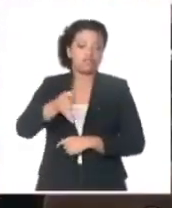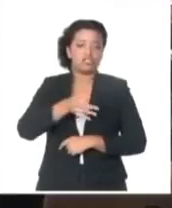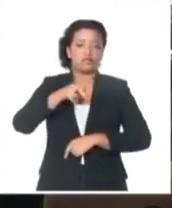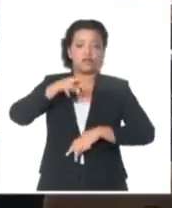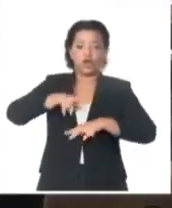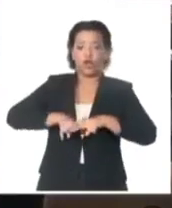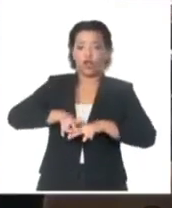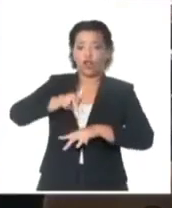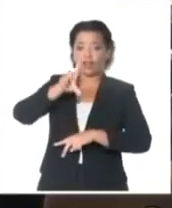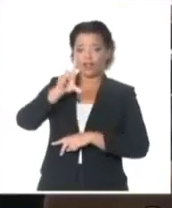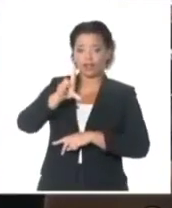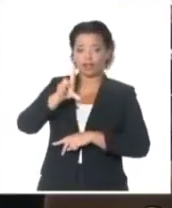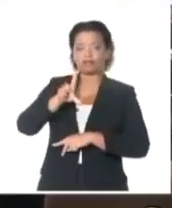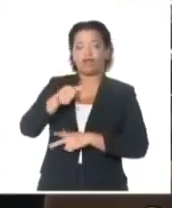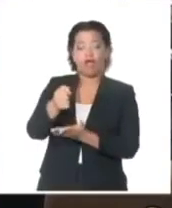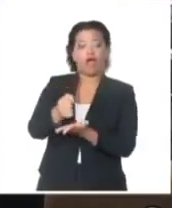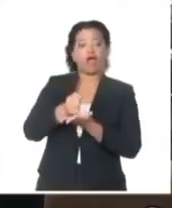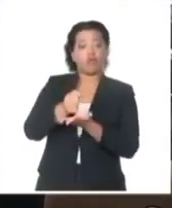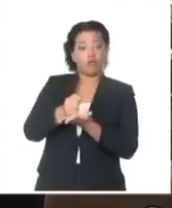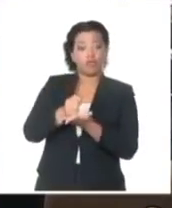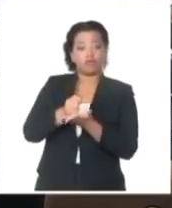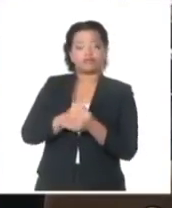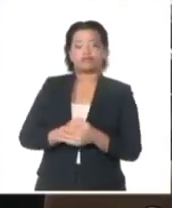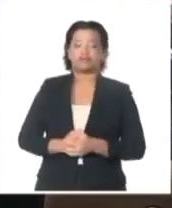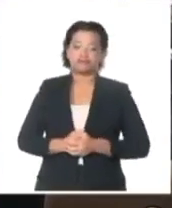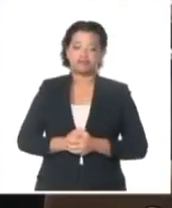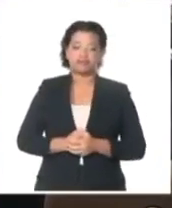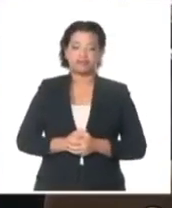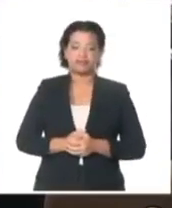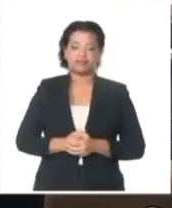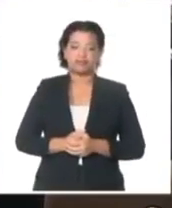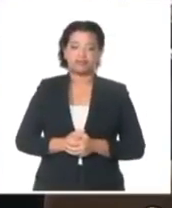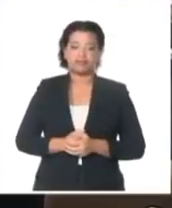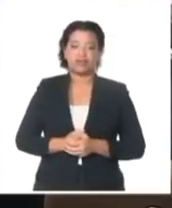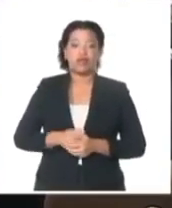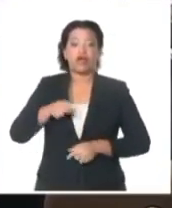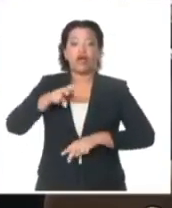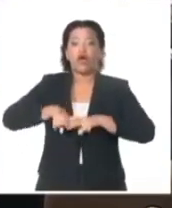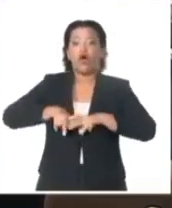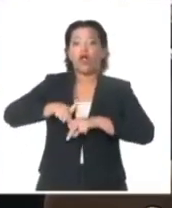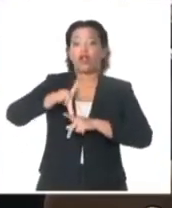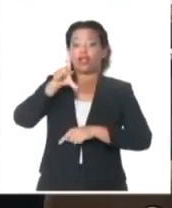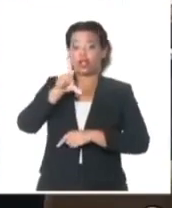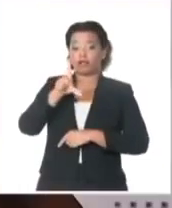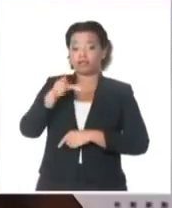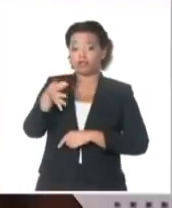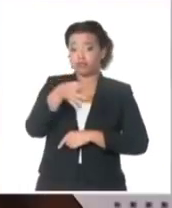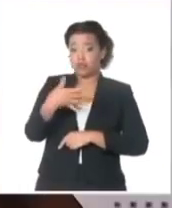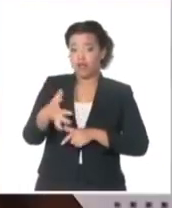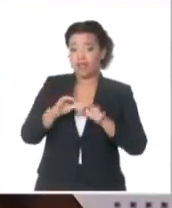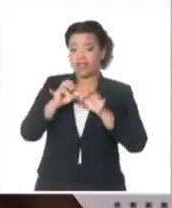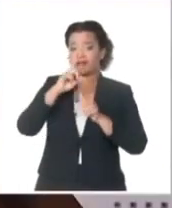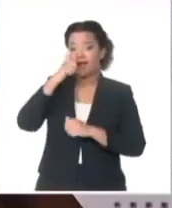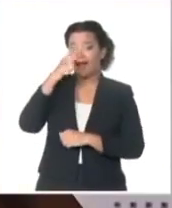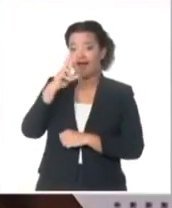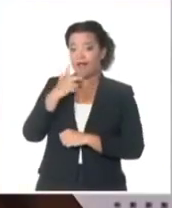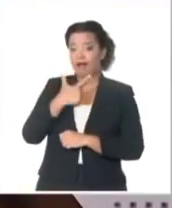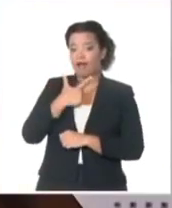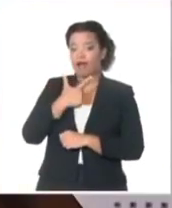de Jibara. Fueron ellos los que me concedieron un escaño en este Parlamento.